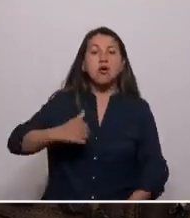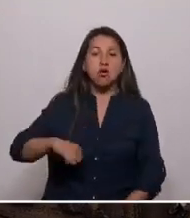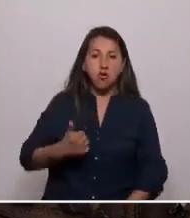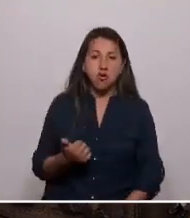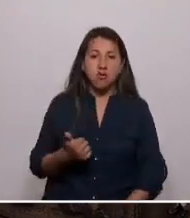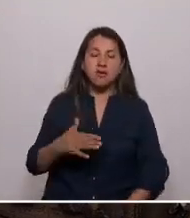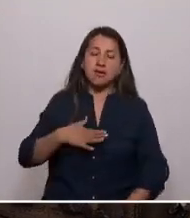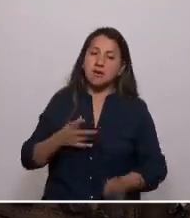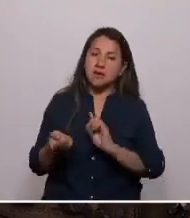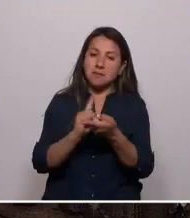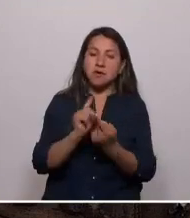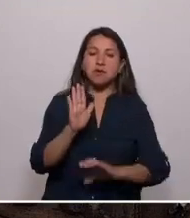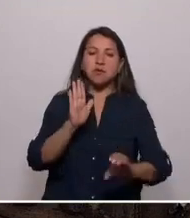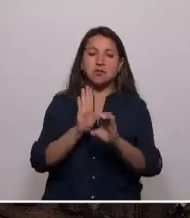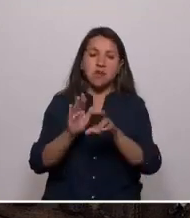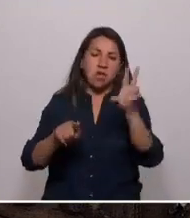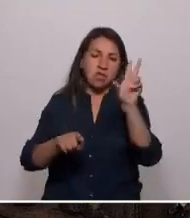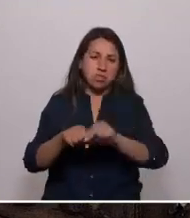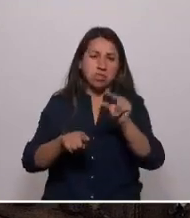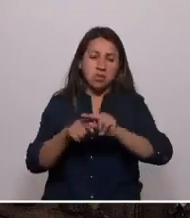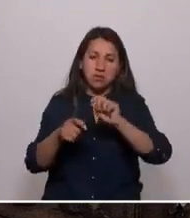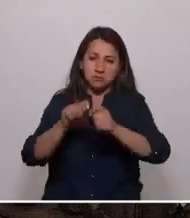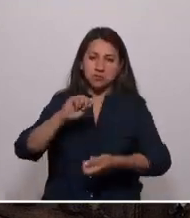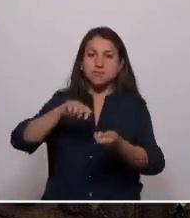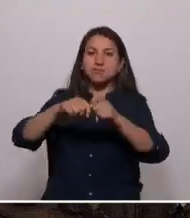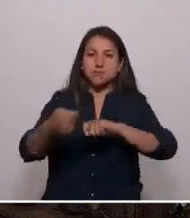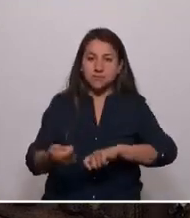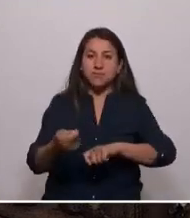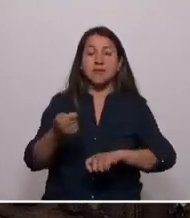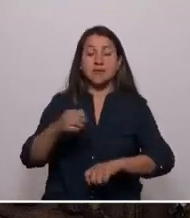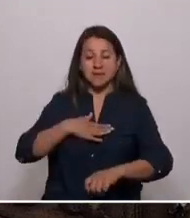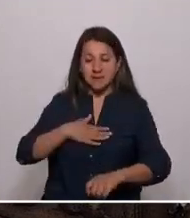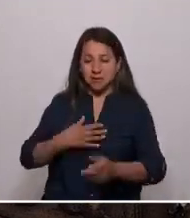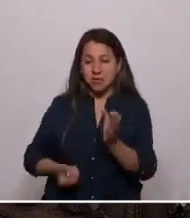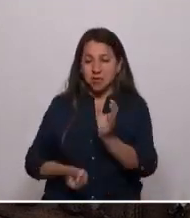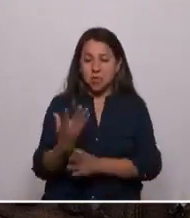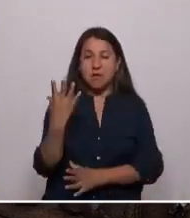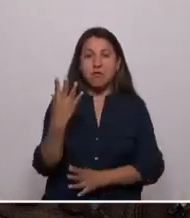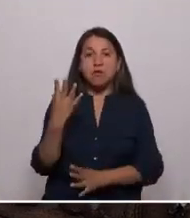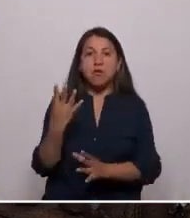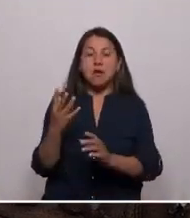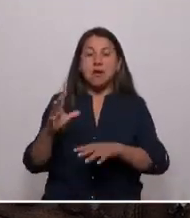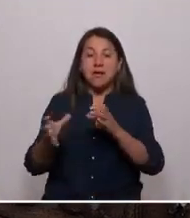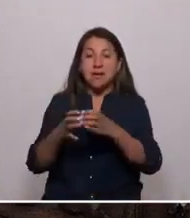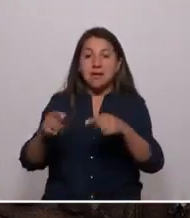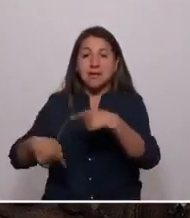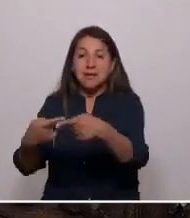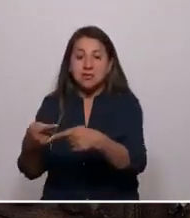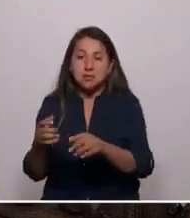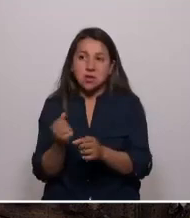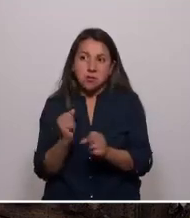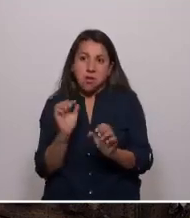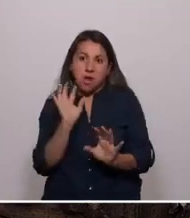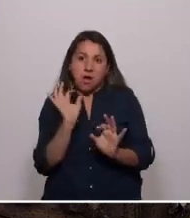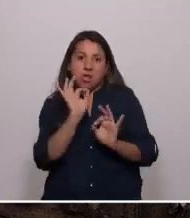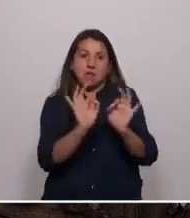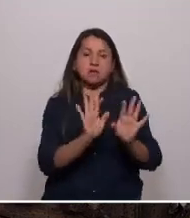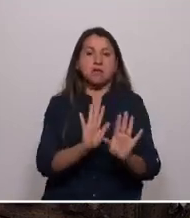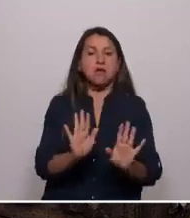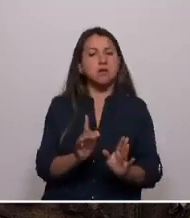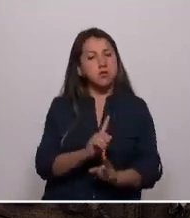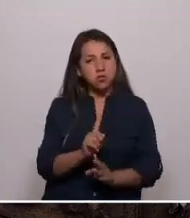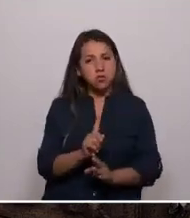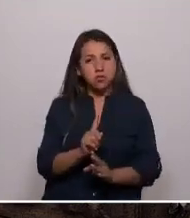cambiará esa constitución añeja. Soy parte de la generación de cristal. De cristal porque no me interesa seguir normalizando la violencia estructural que